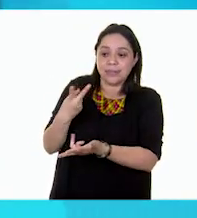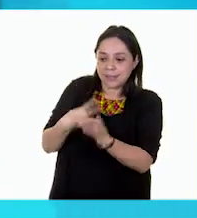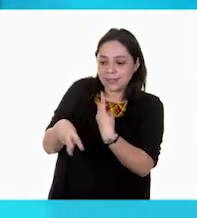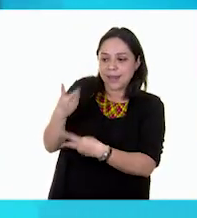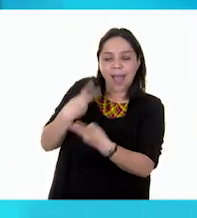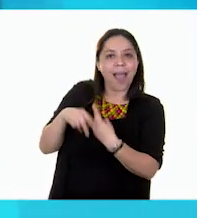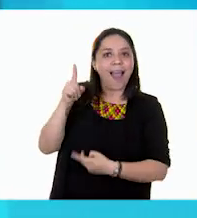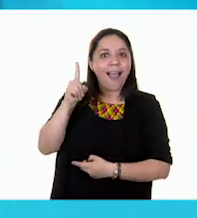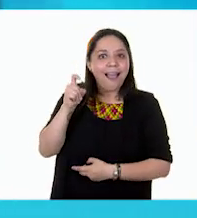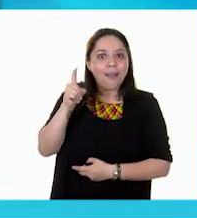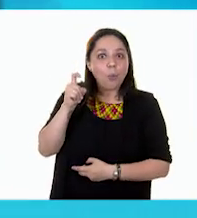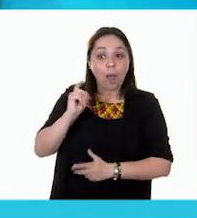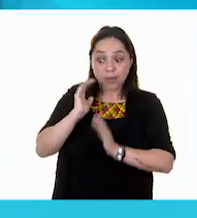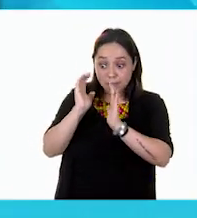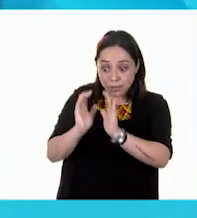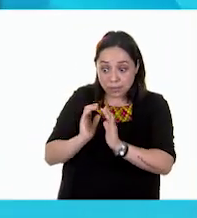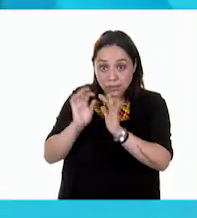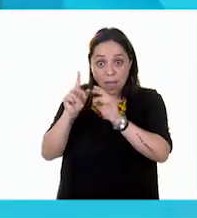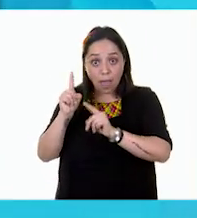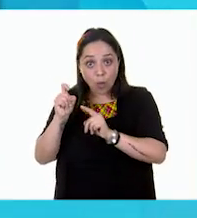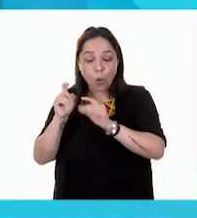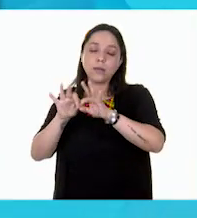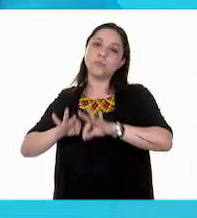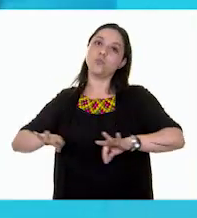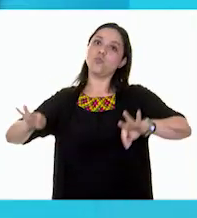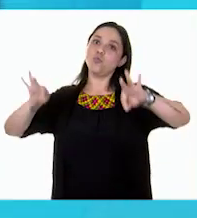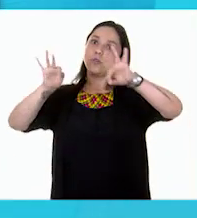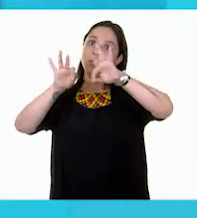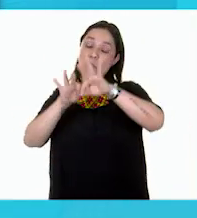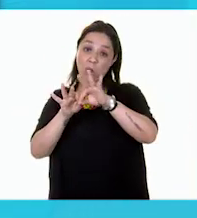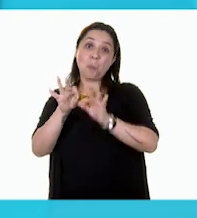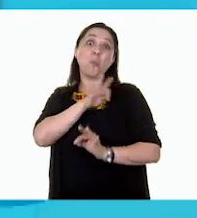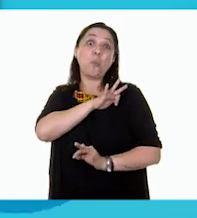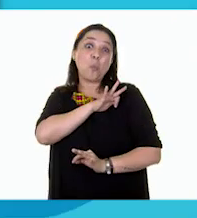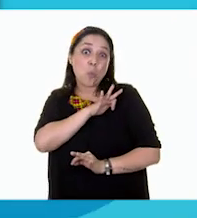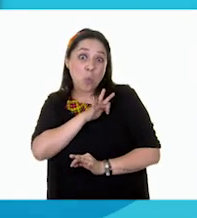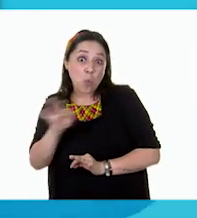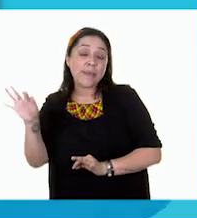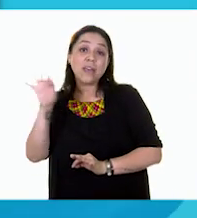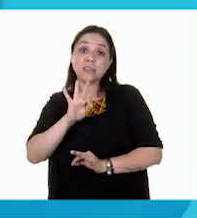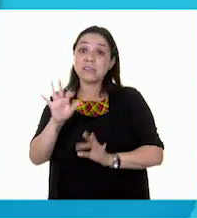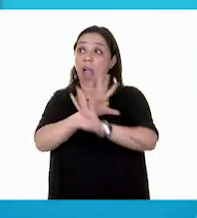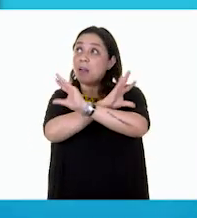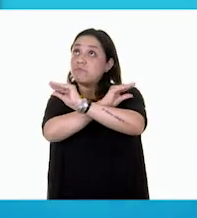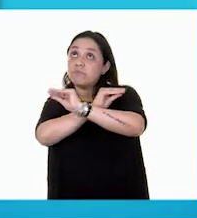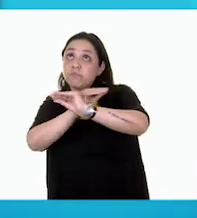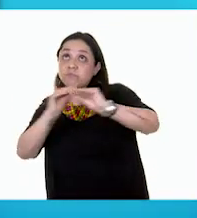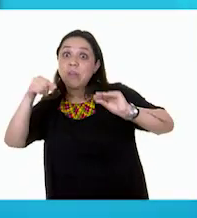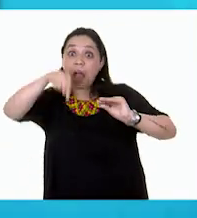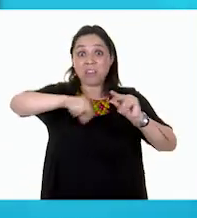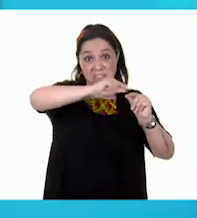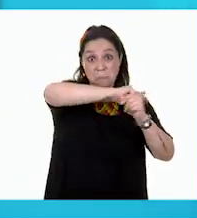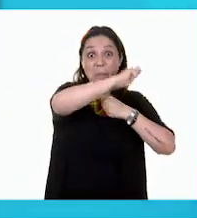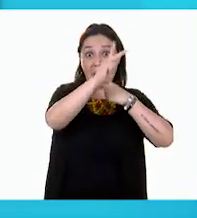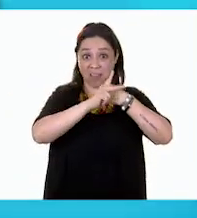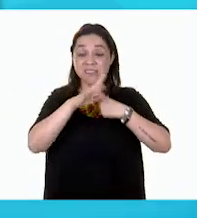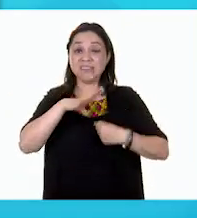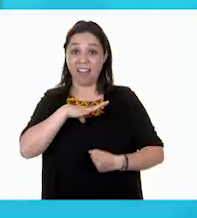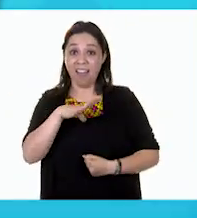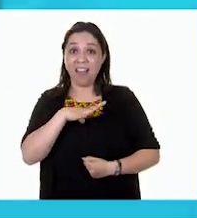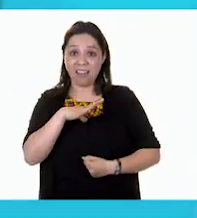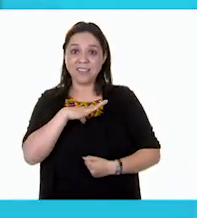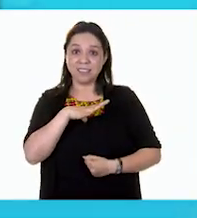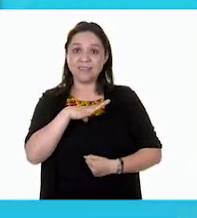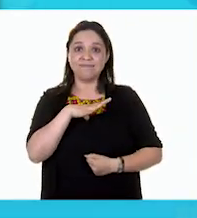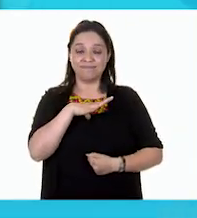que cuidemos el agua, porque hay una sequía muy grande en nuestro país. Y en este